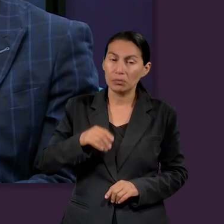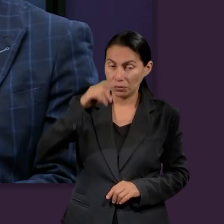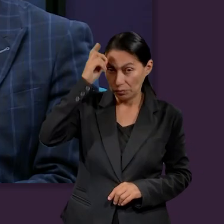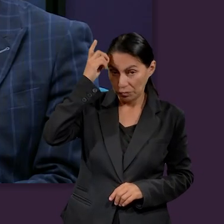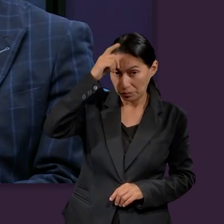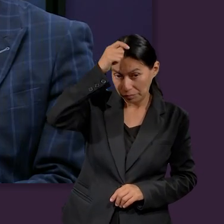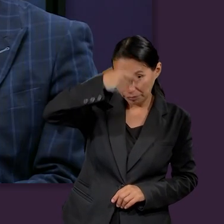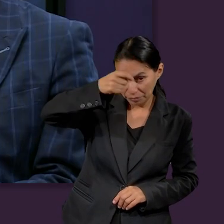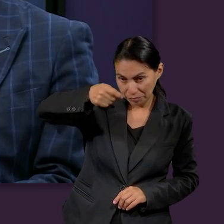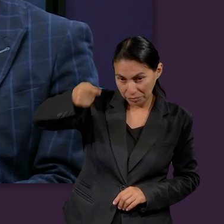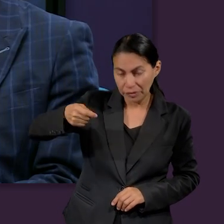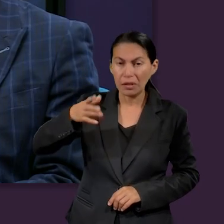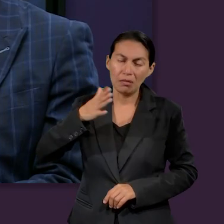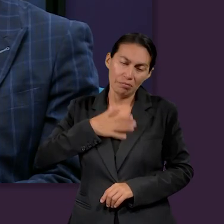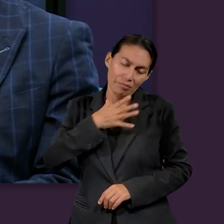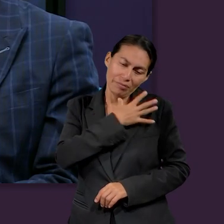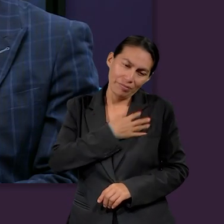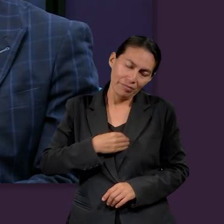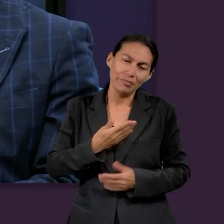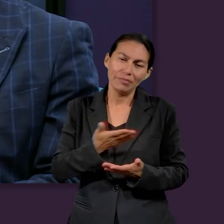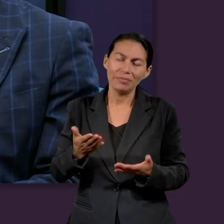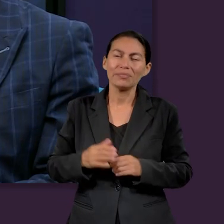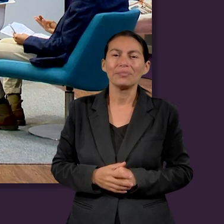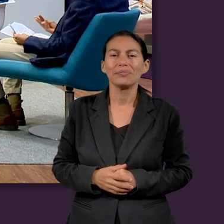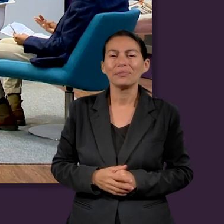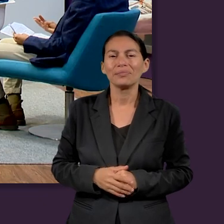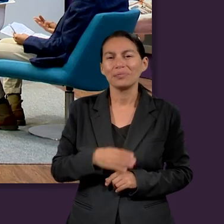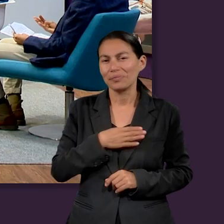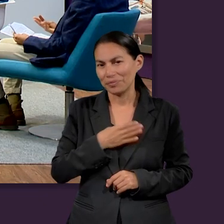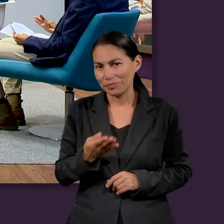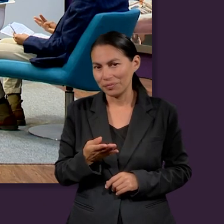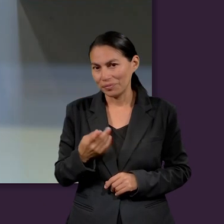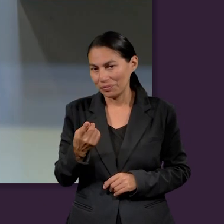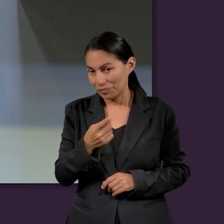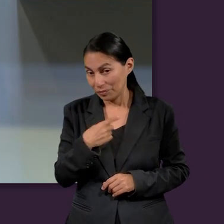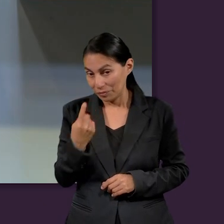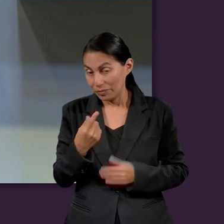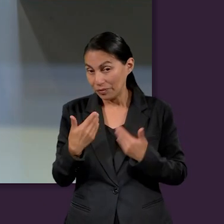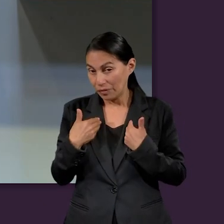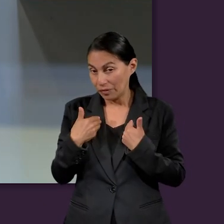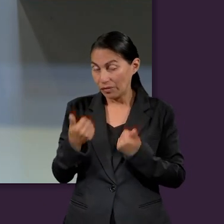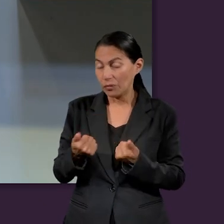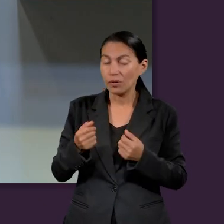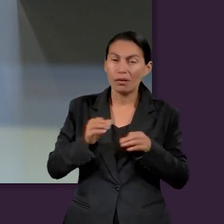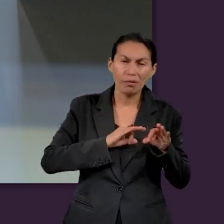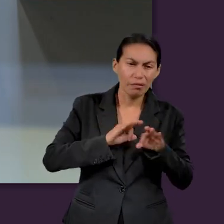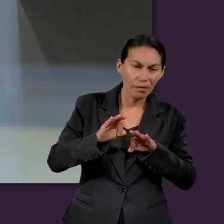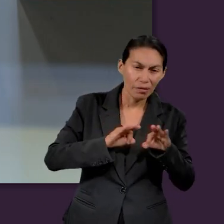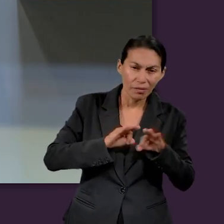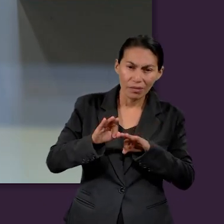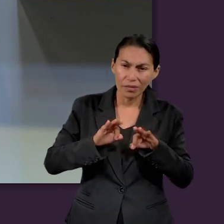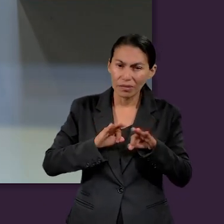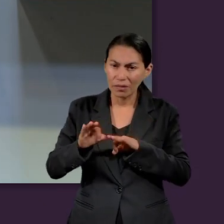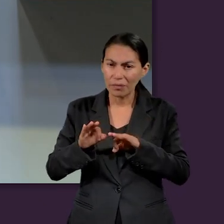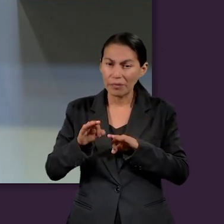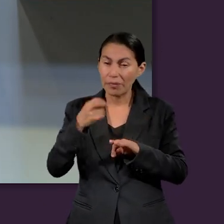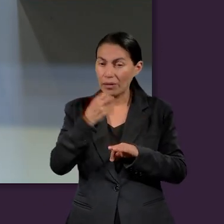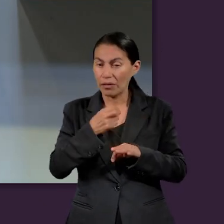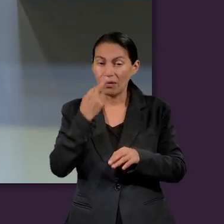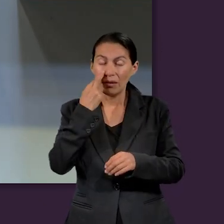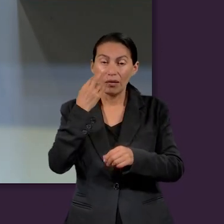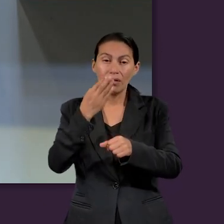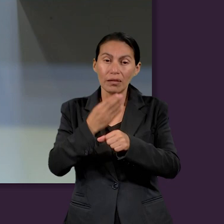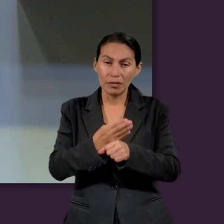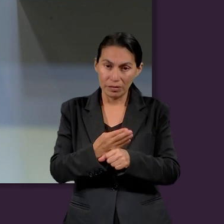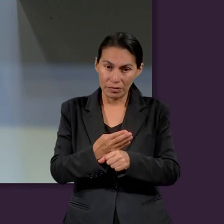desarrollando, pues, trae grandes beneficios y bendiciones para los hijos, ¿no? Y,